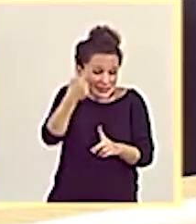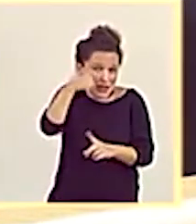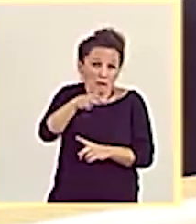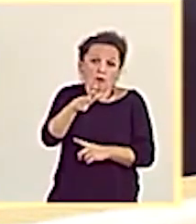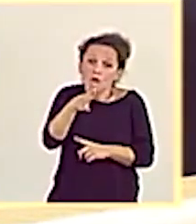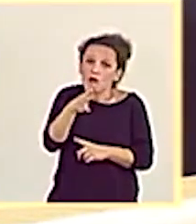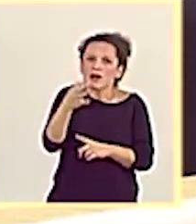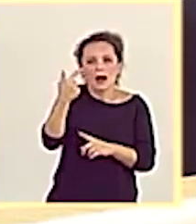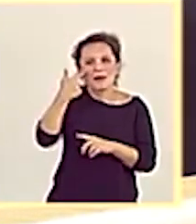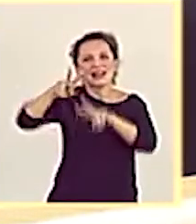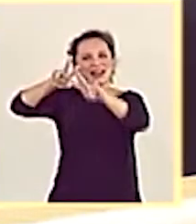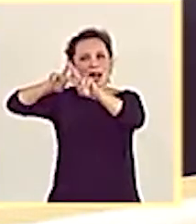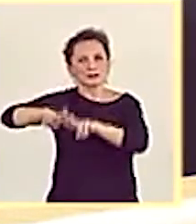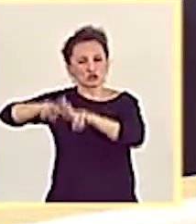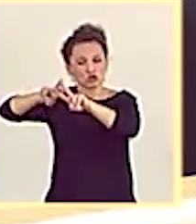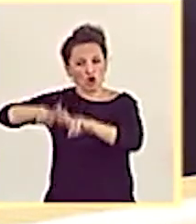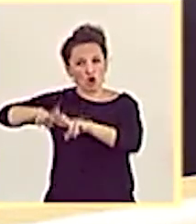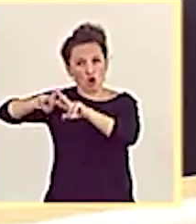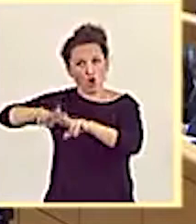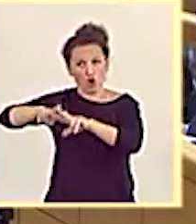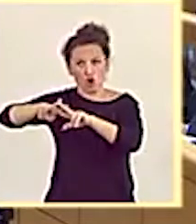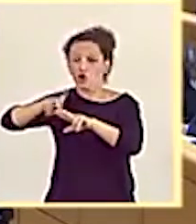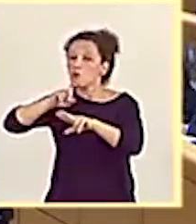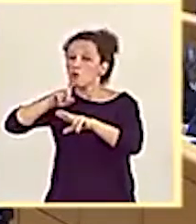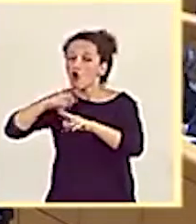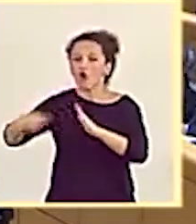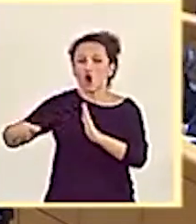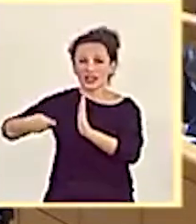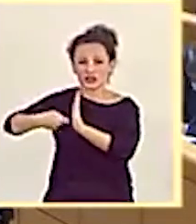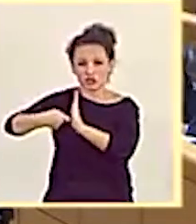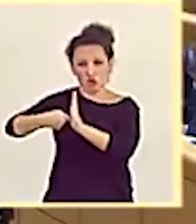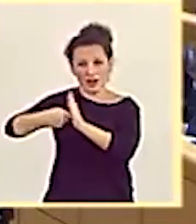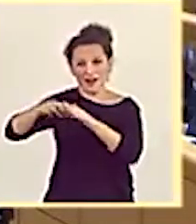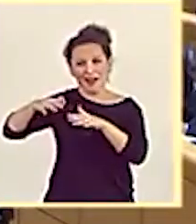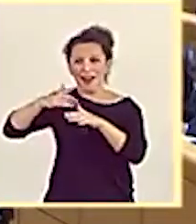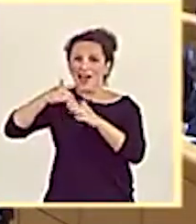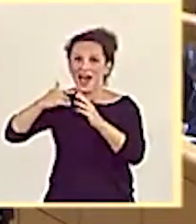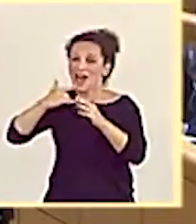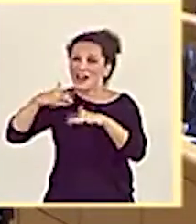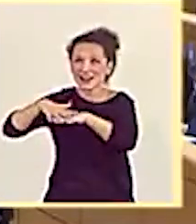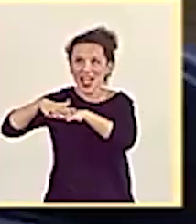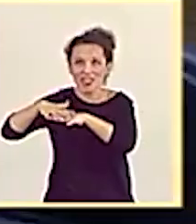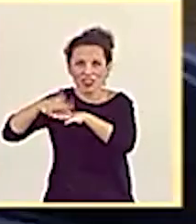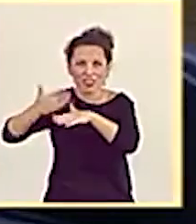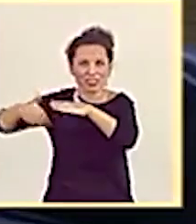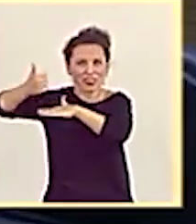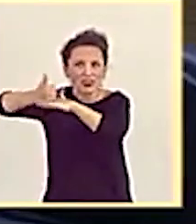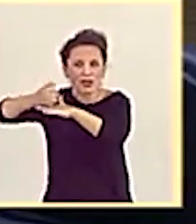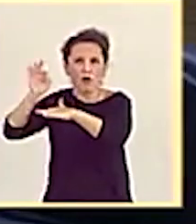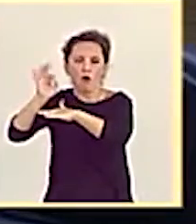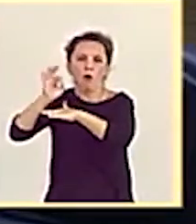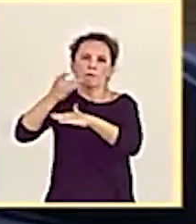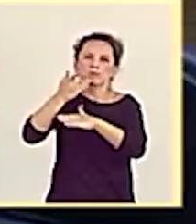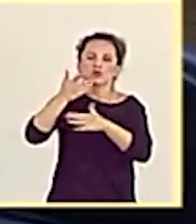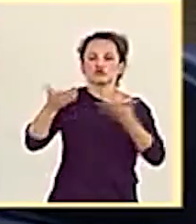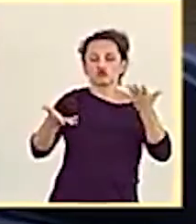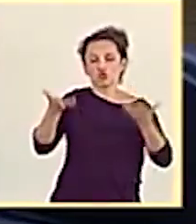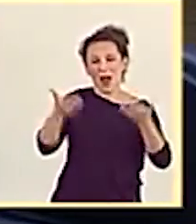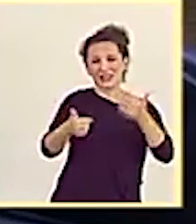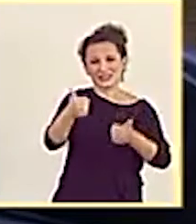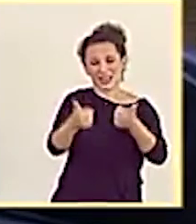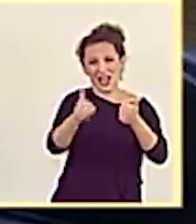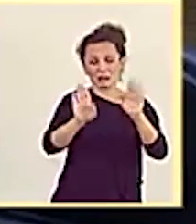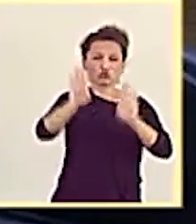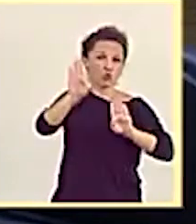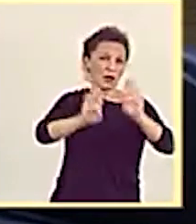la revisión de los mecanismos de acceso y conexión a la red, a los mecanismos de subasta de energía eléctrica renovable, como hemos hecho hoy y esta misma